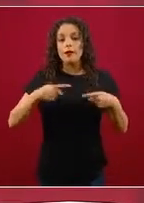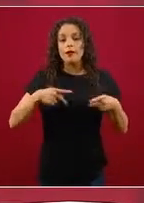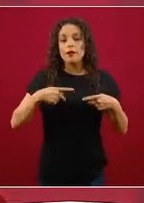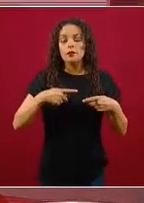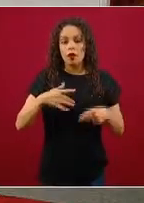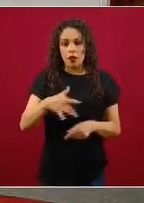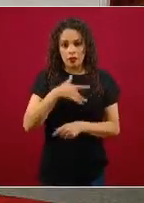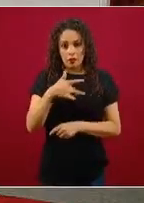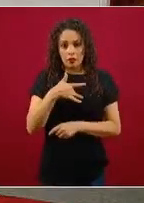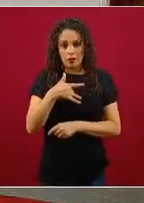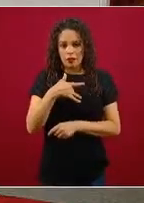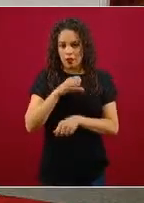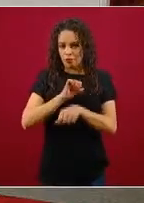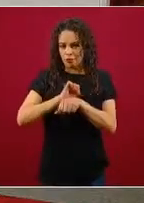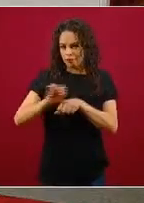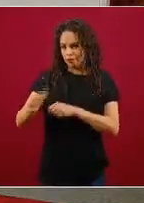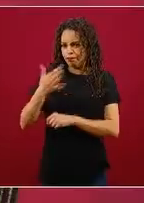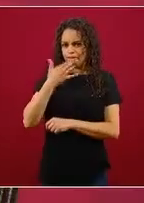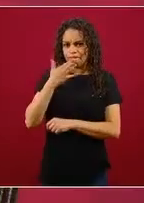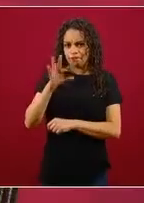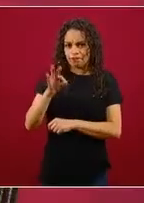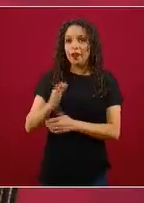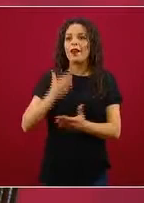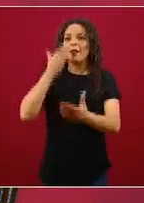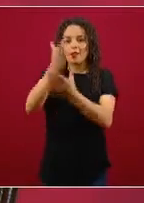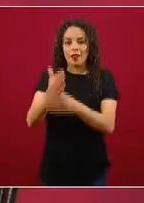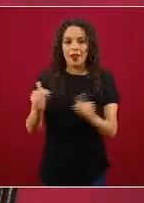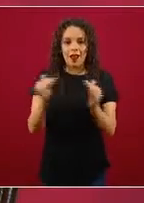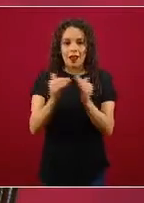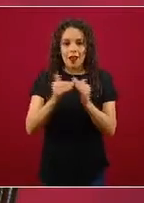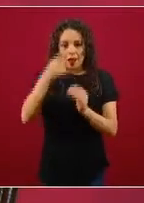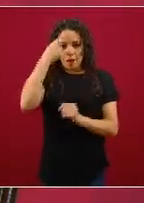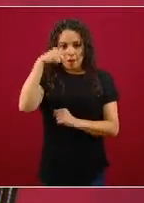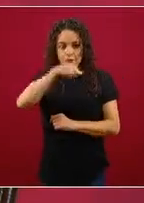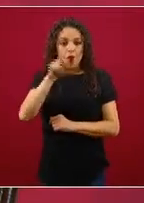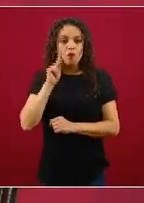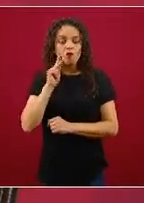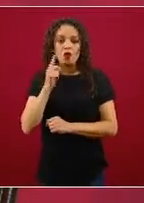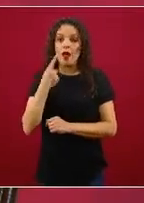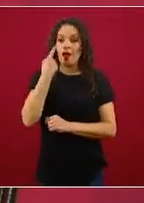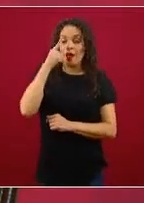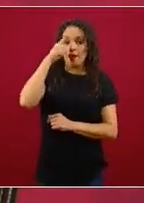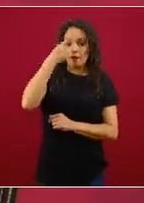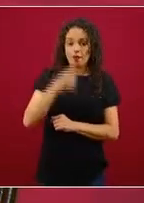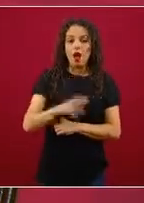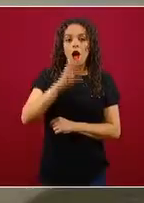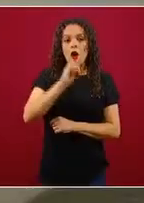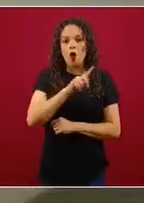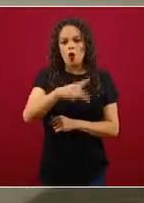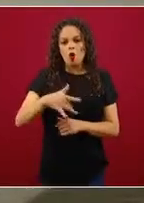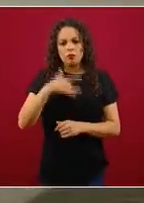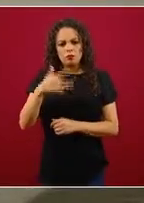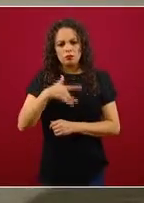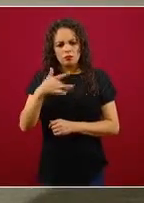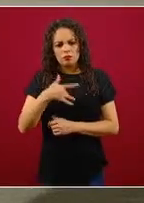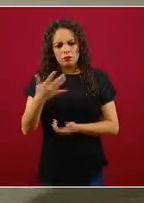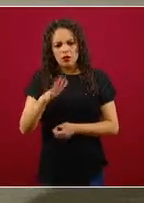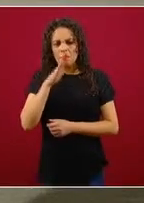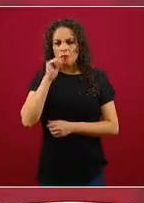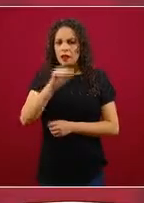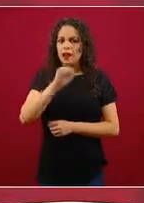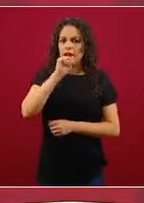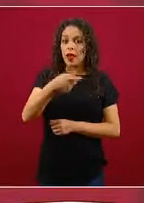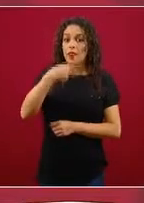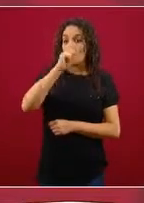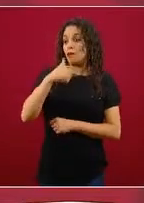leves, que se les visitara en su casa, o que no tienen síntomas y fueron contactos y se les toma en los centros de salud.